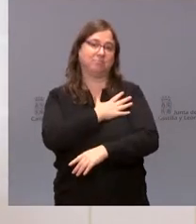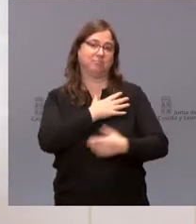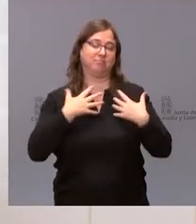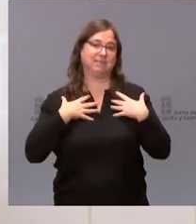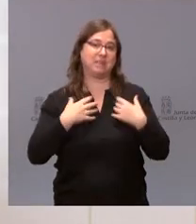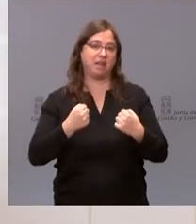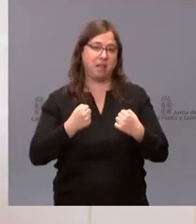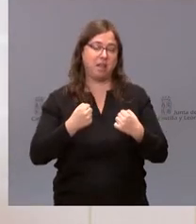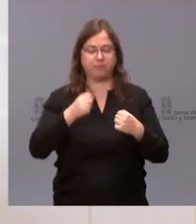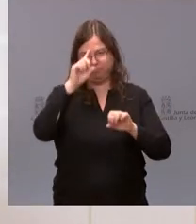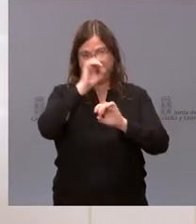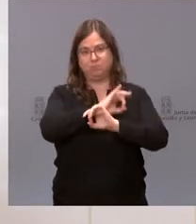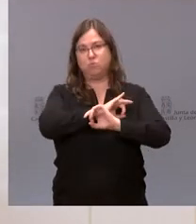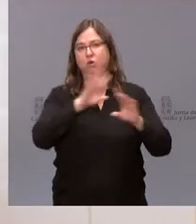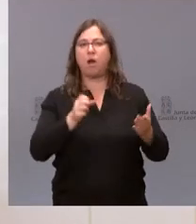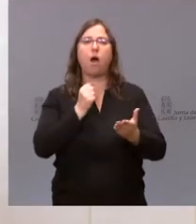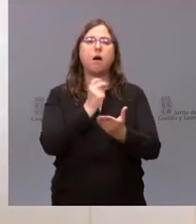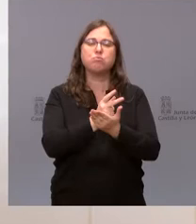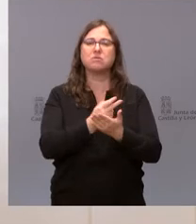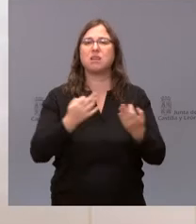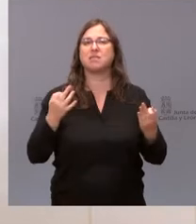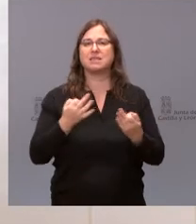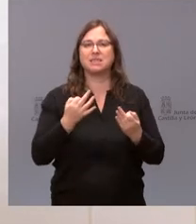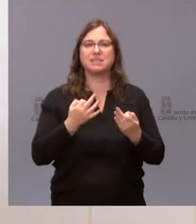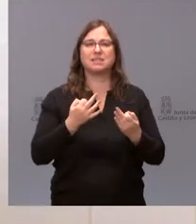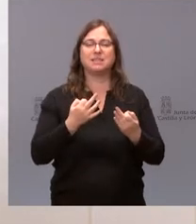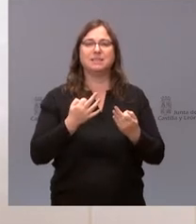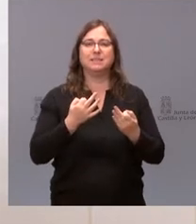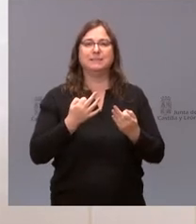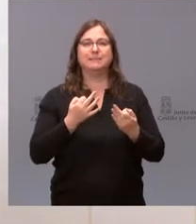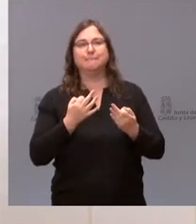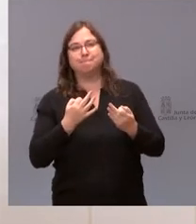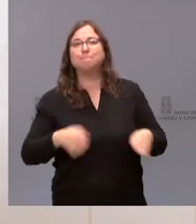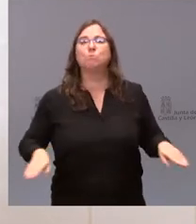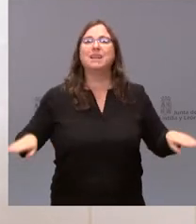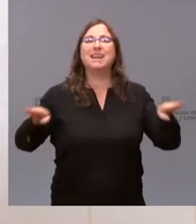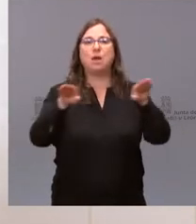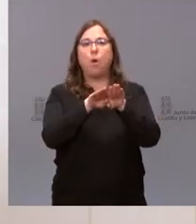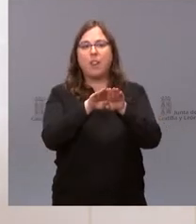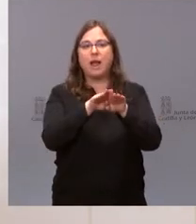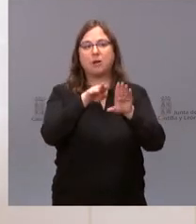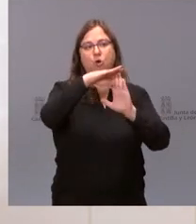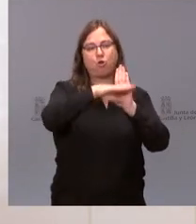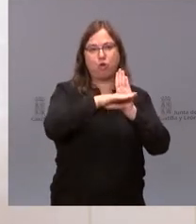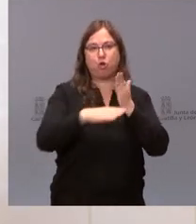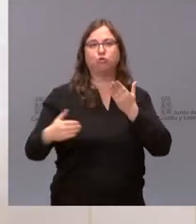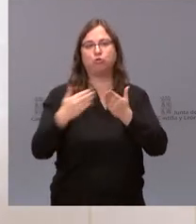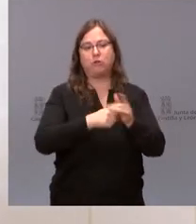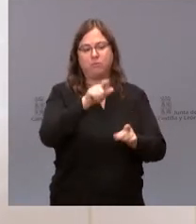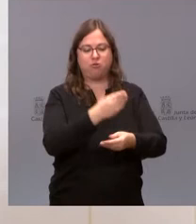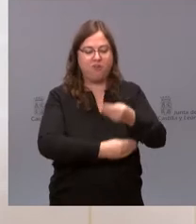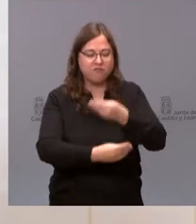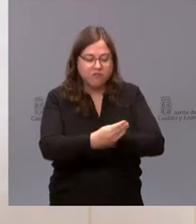con claridad por la igualdad de condiciones de todos los nacidos.